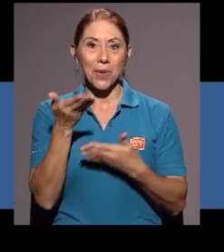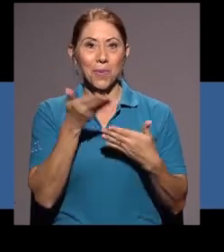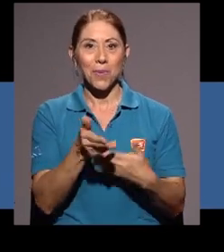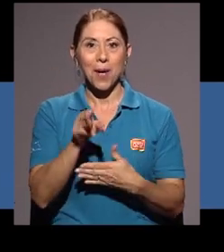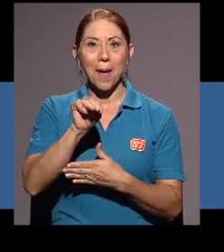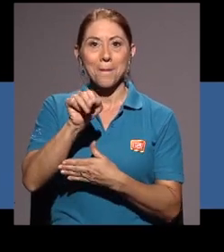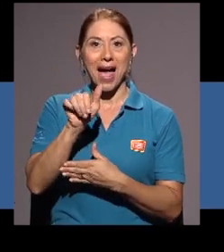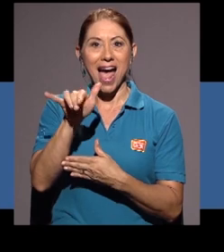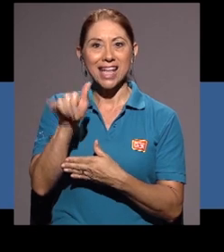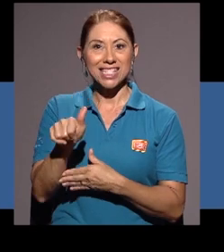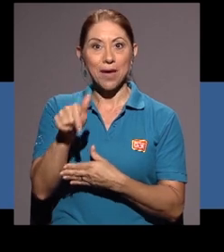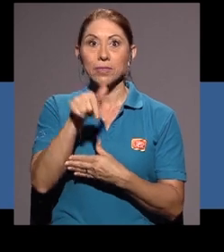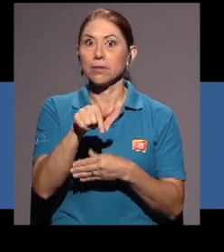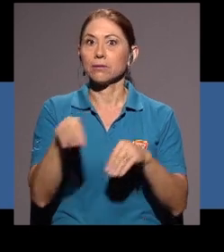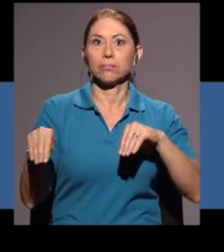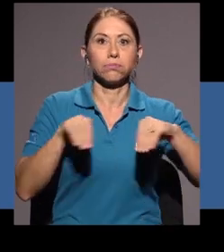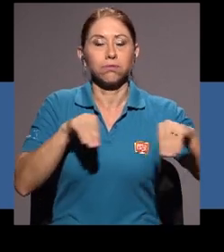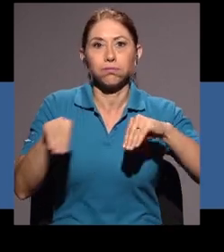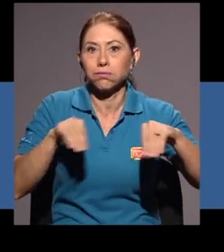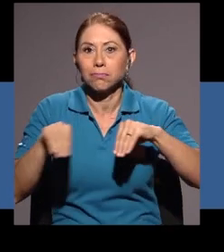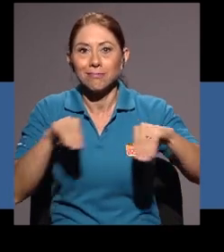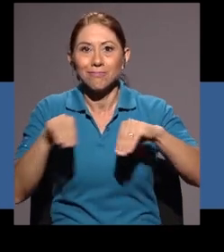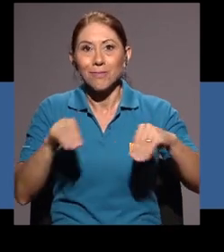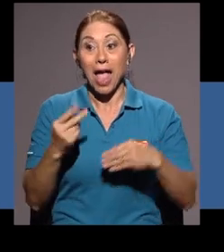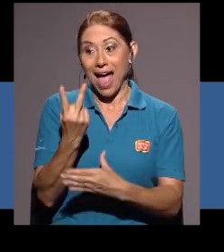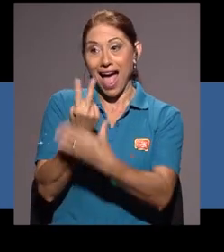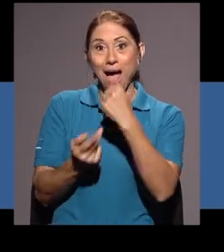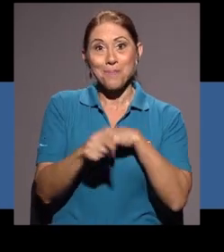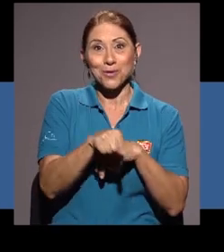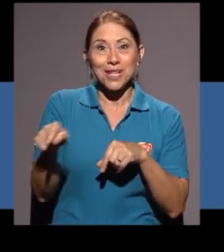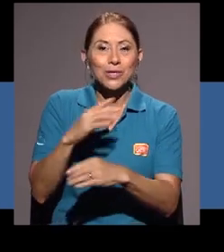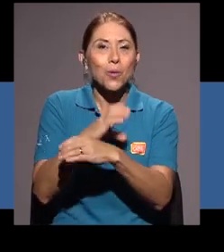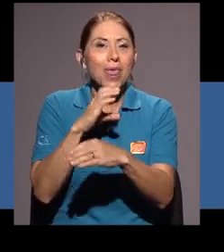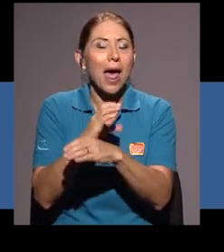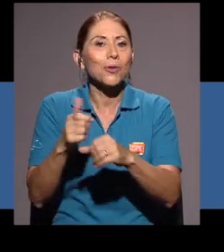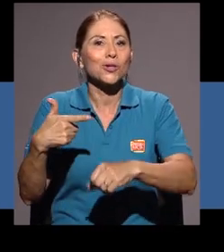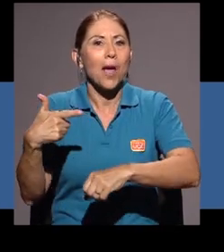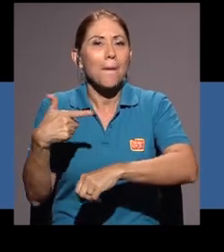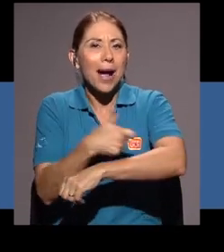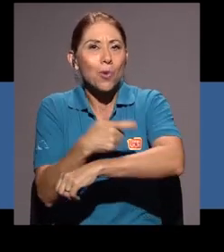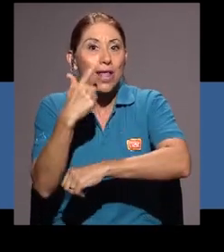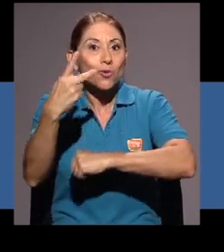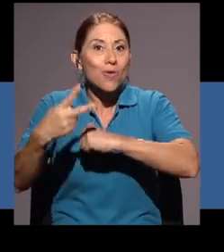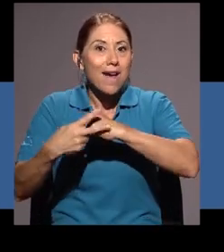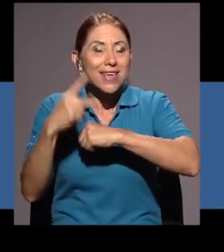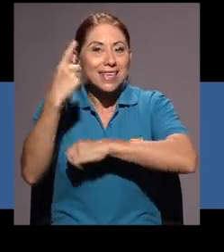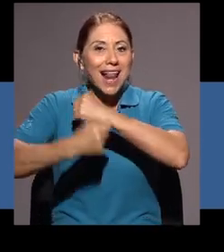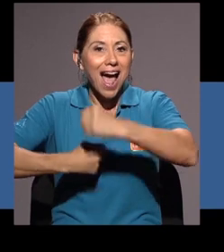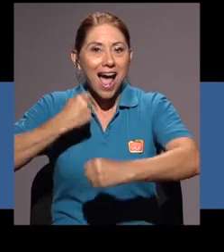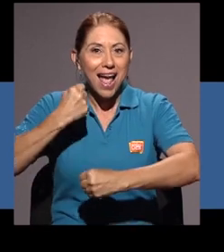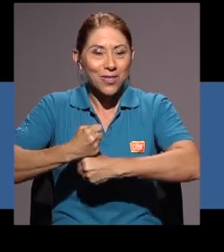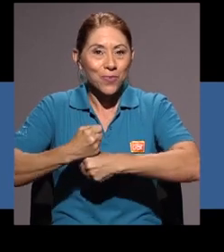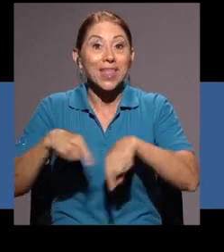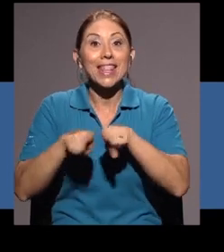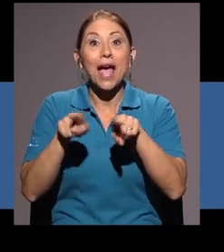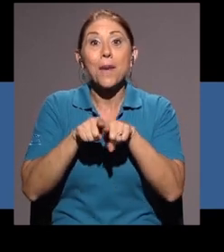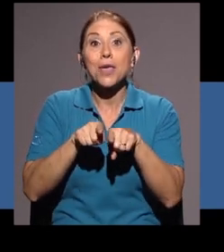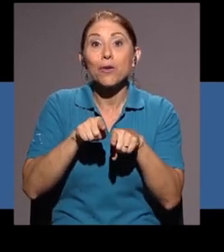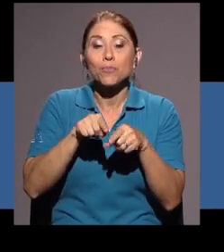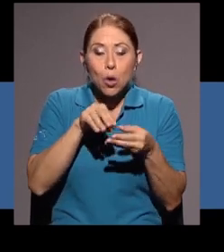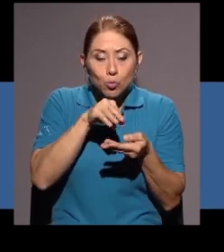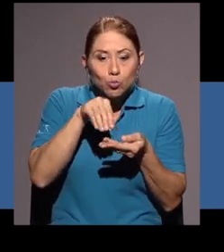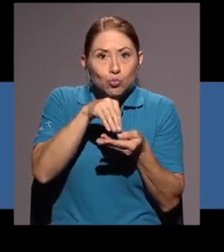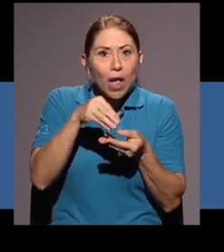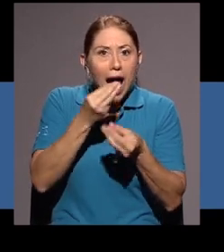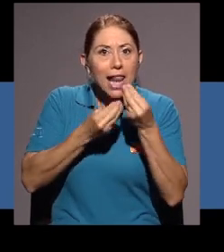Y esta es Maya, que es muy hiperactiva. A las dos las cuidamos vacunándolas una vez al año y les damos